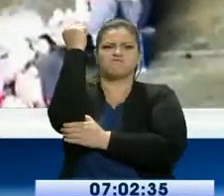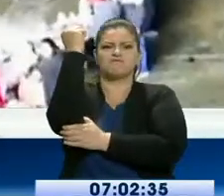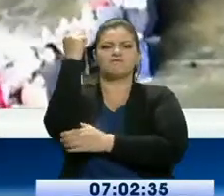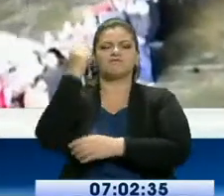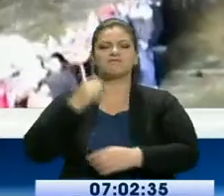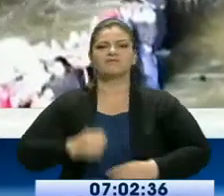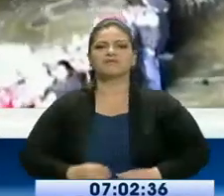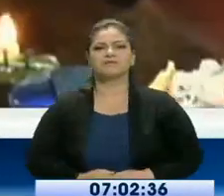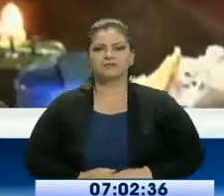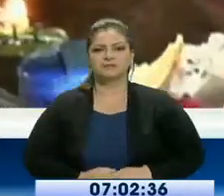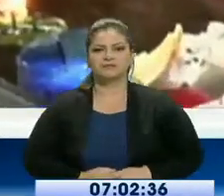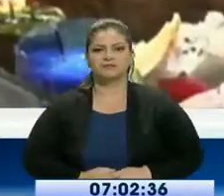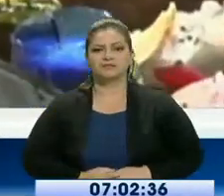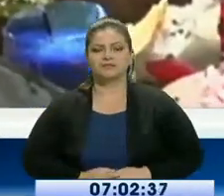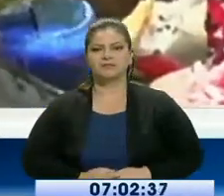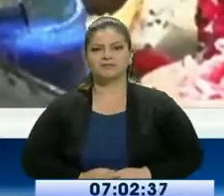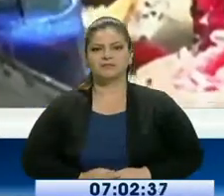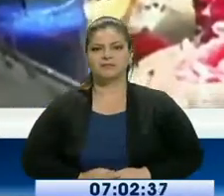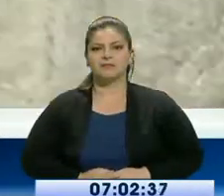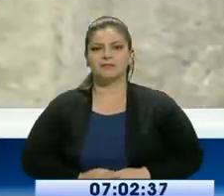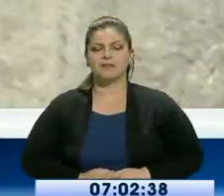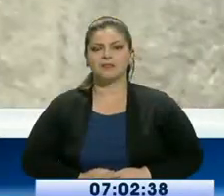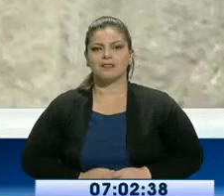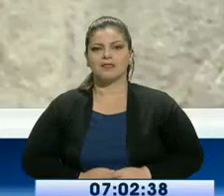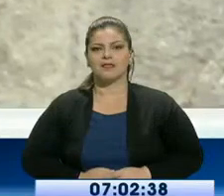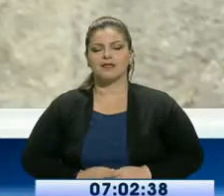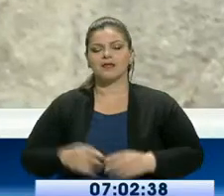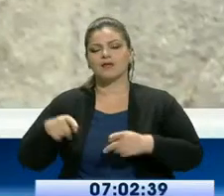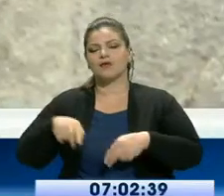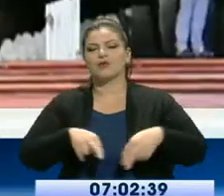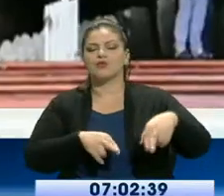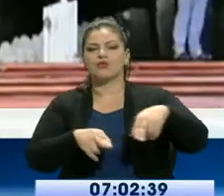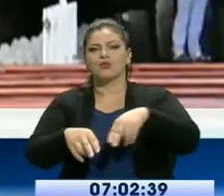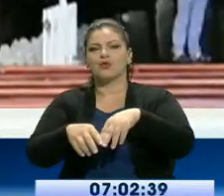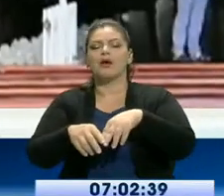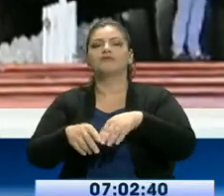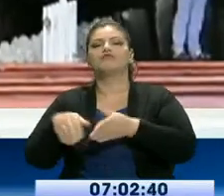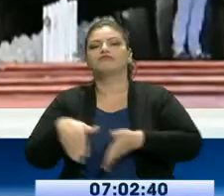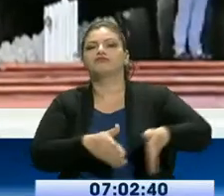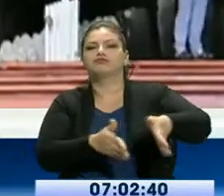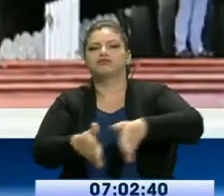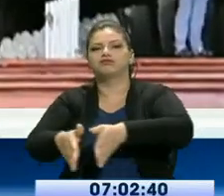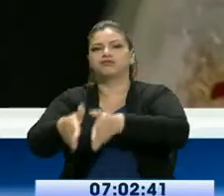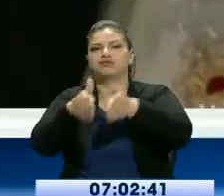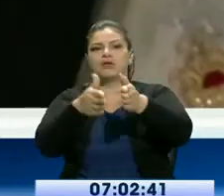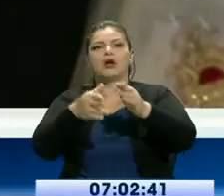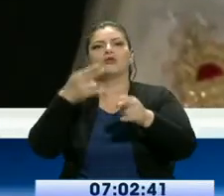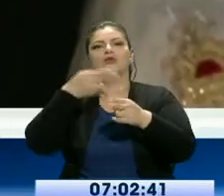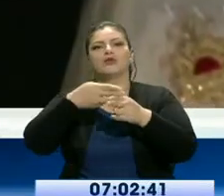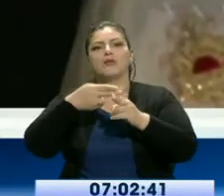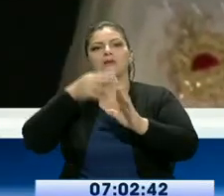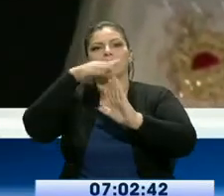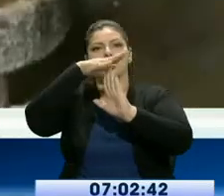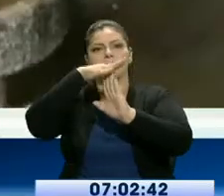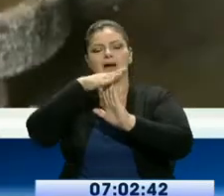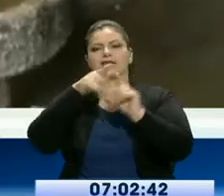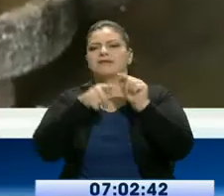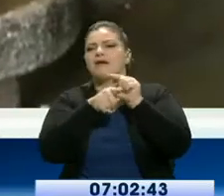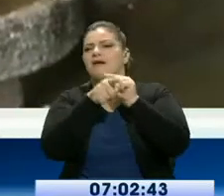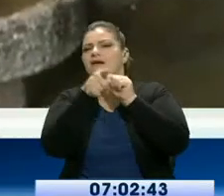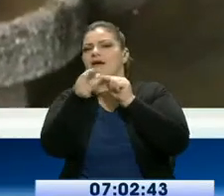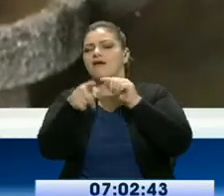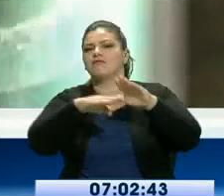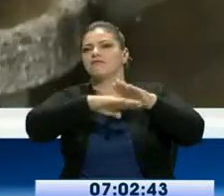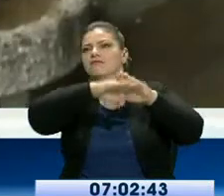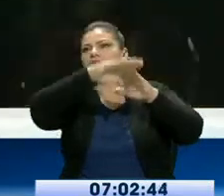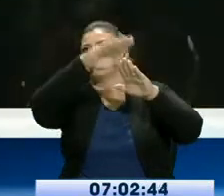La Gruta de la Paz es una formación natural, en la que se levanta un santuario, en honor a la Virgen María, y uno